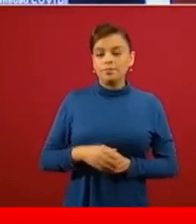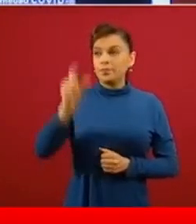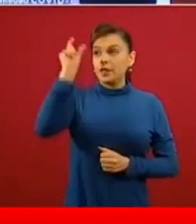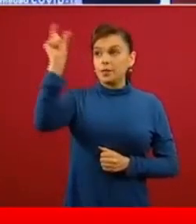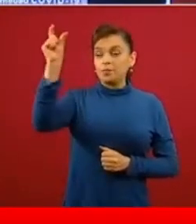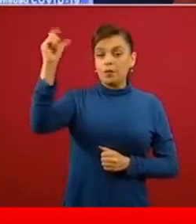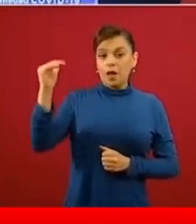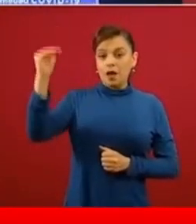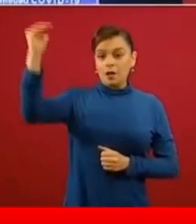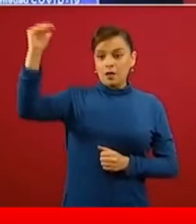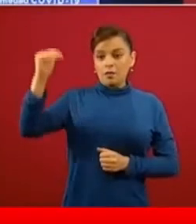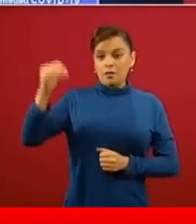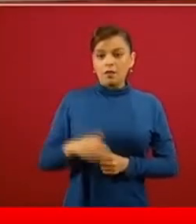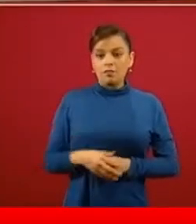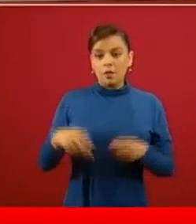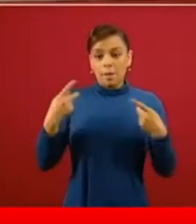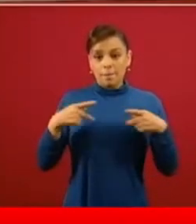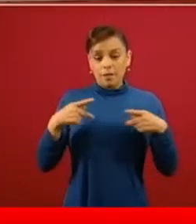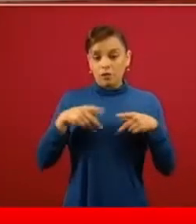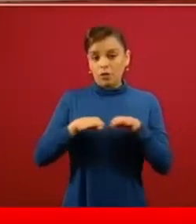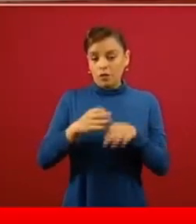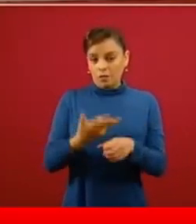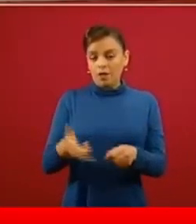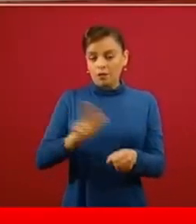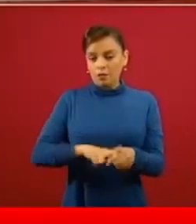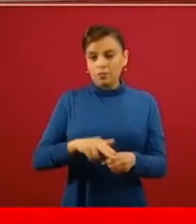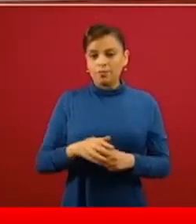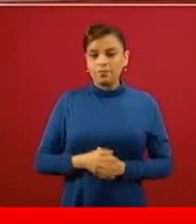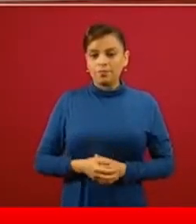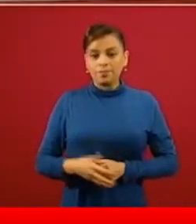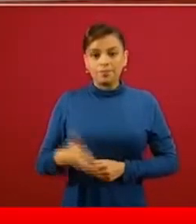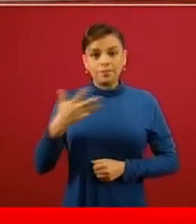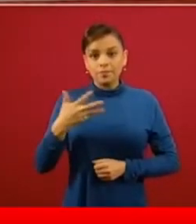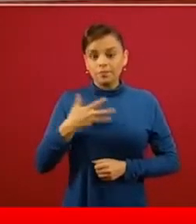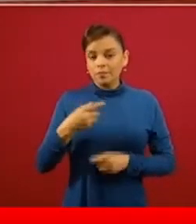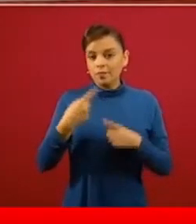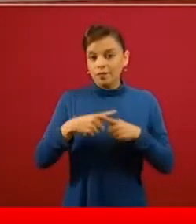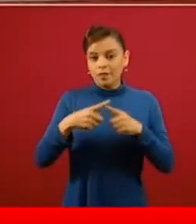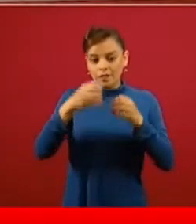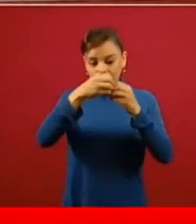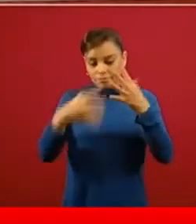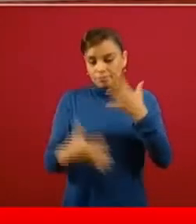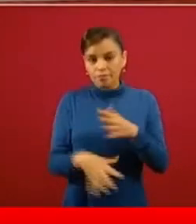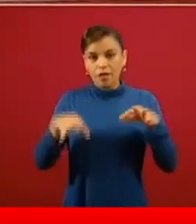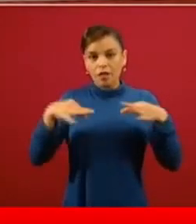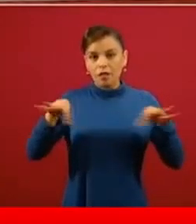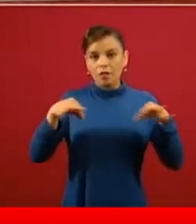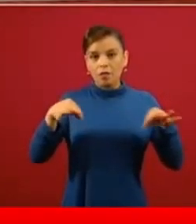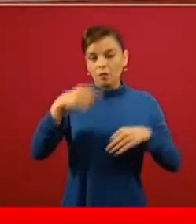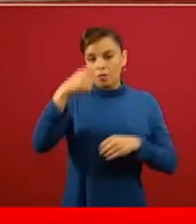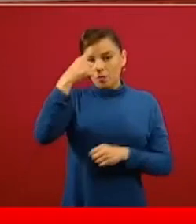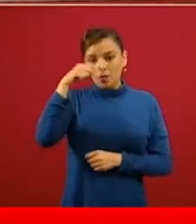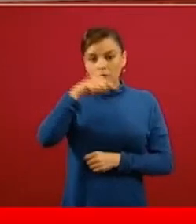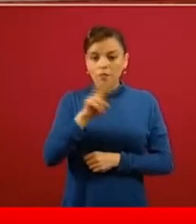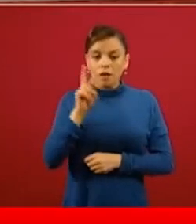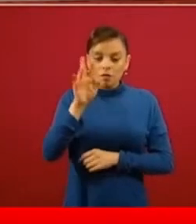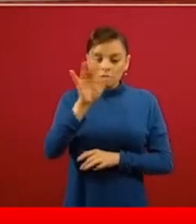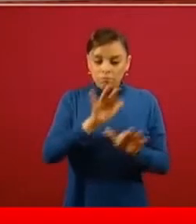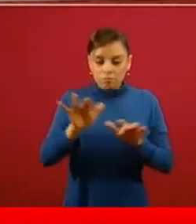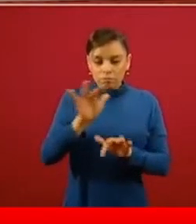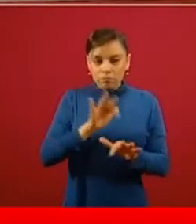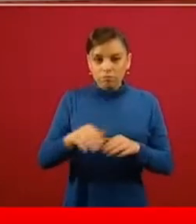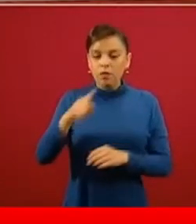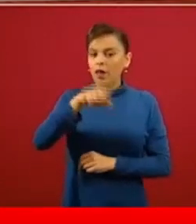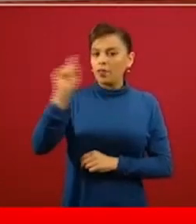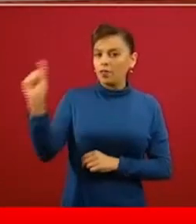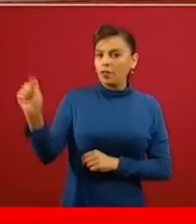en la de arriba, personal de salud. Y están los documentos de consulta y ahí están todas las guías técnicas. Hay una guía específica